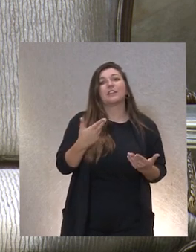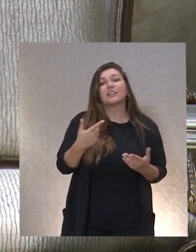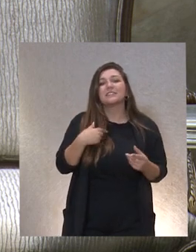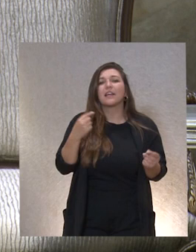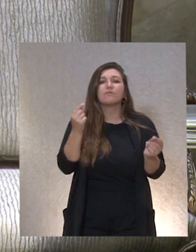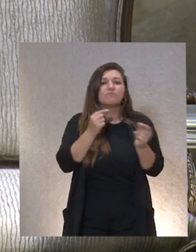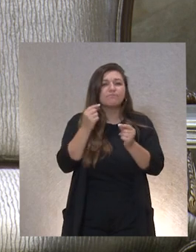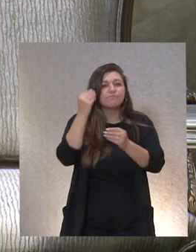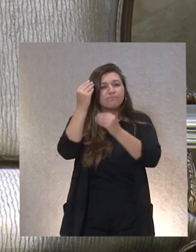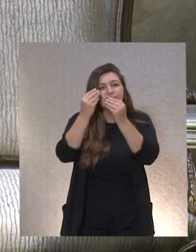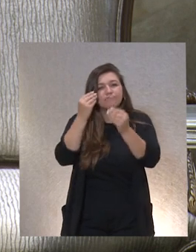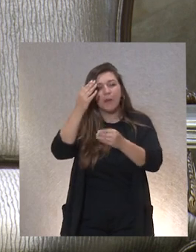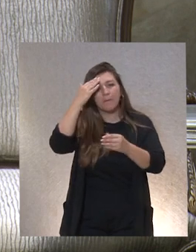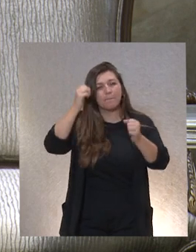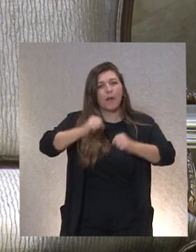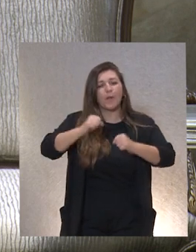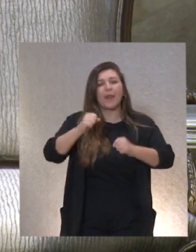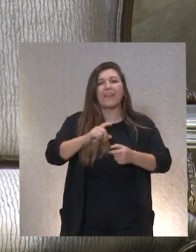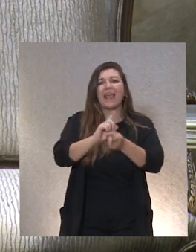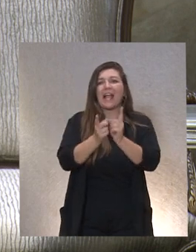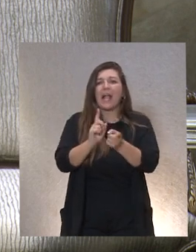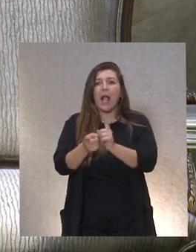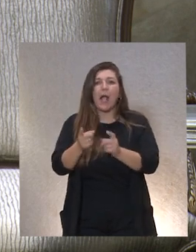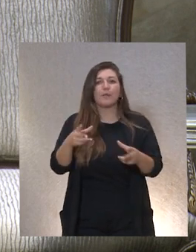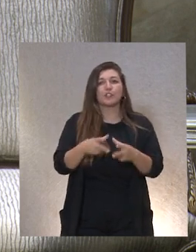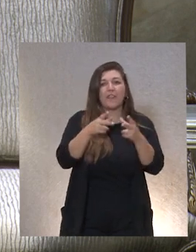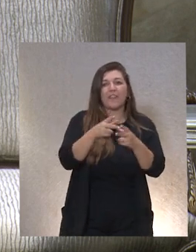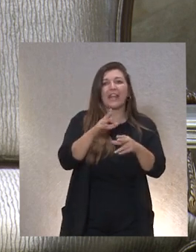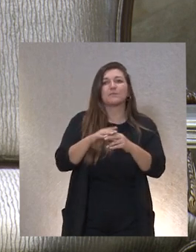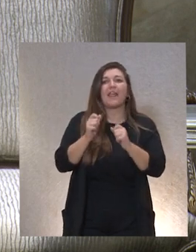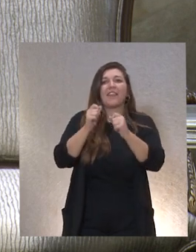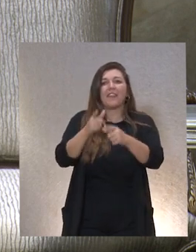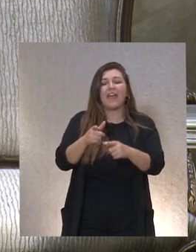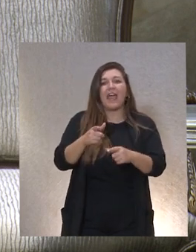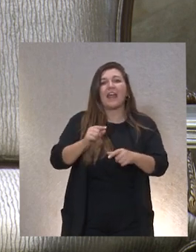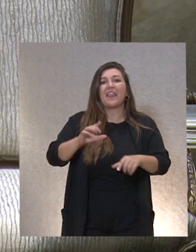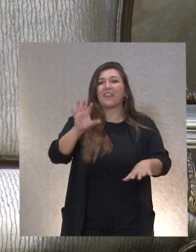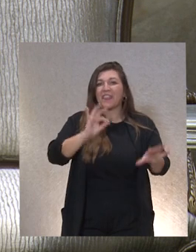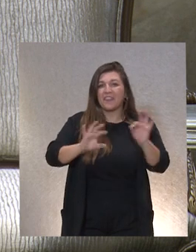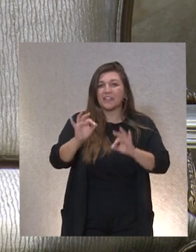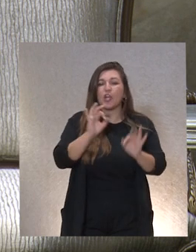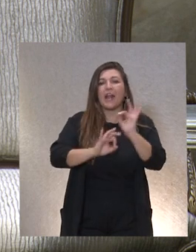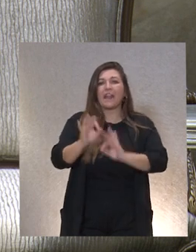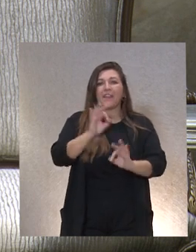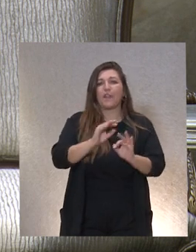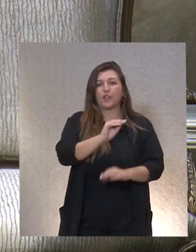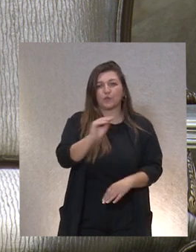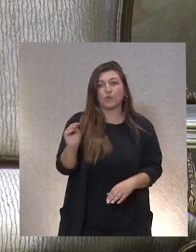interpretar los cambios sociales para incorporarlos a la toma de decisiones de sus organizaciones. Pero, miren,